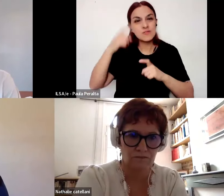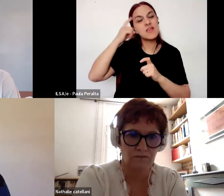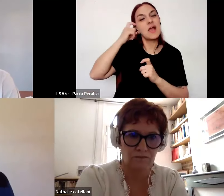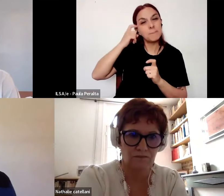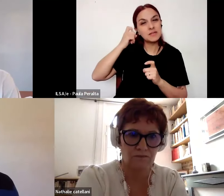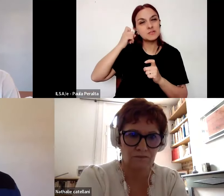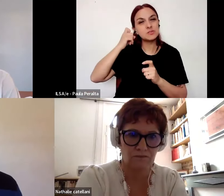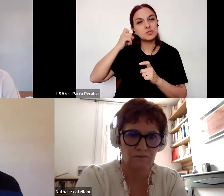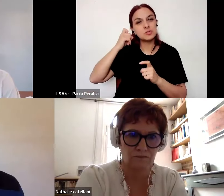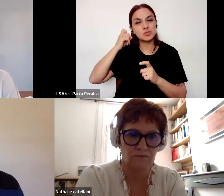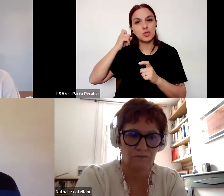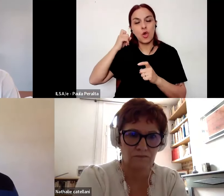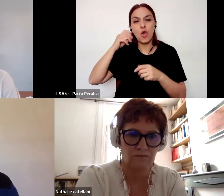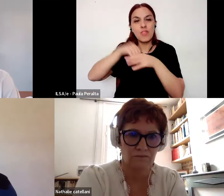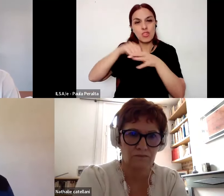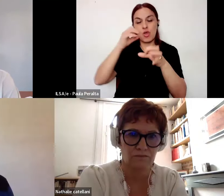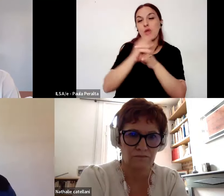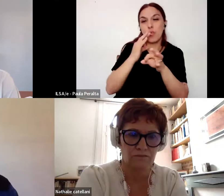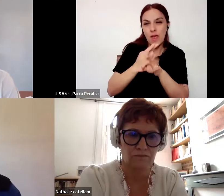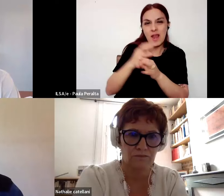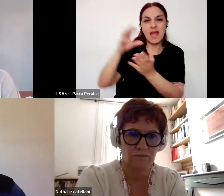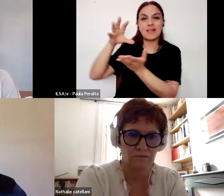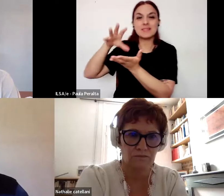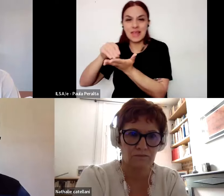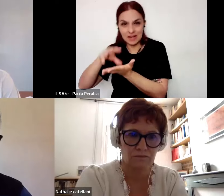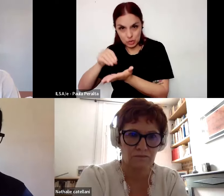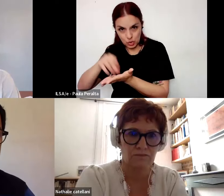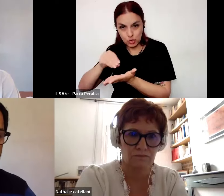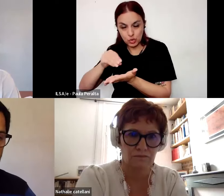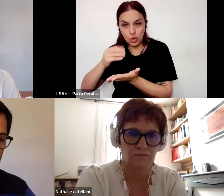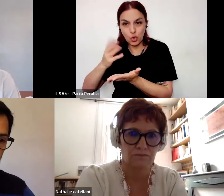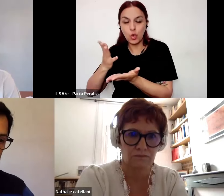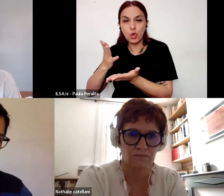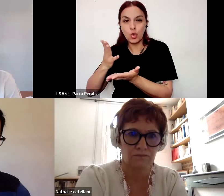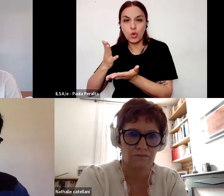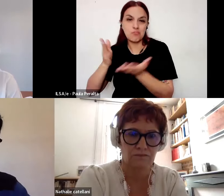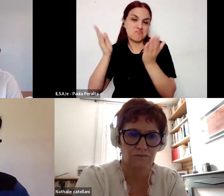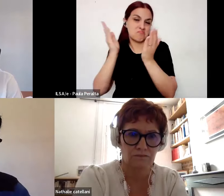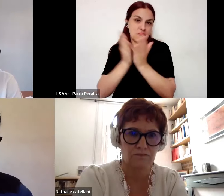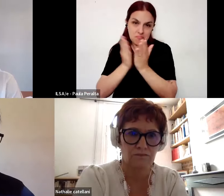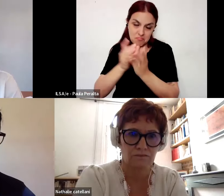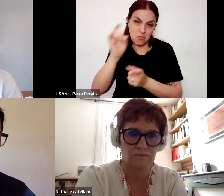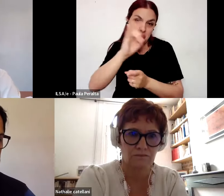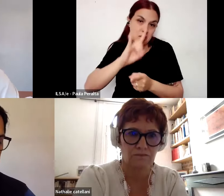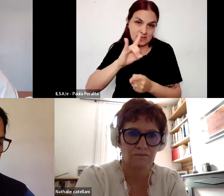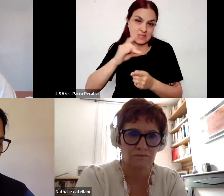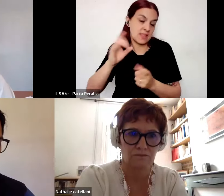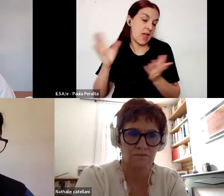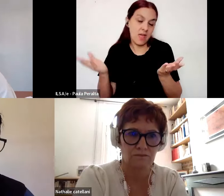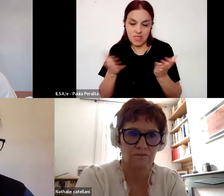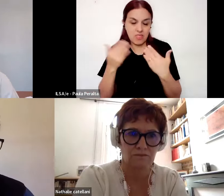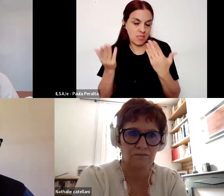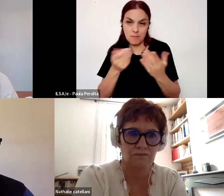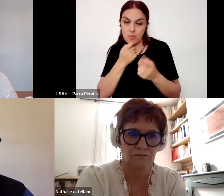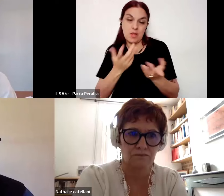en la escuela en el territorio en la en la academia más tradicional por decirlo de algún